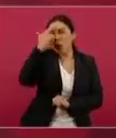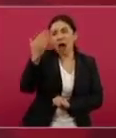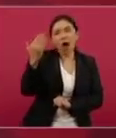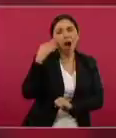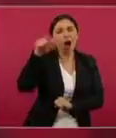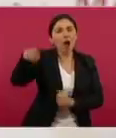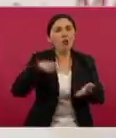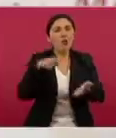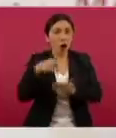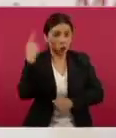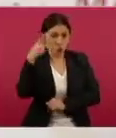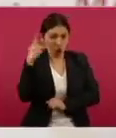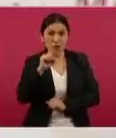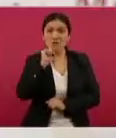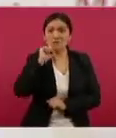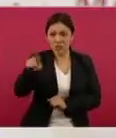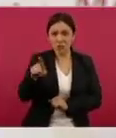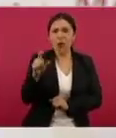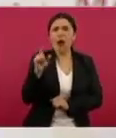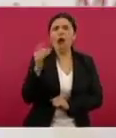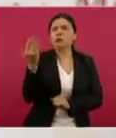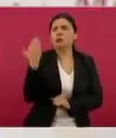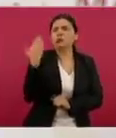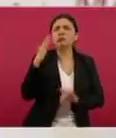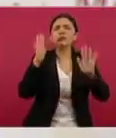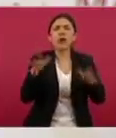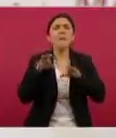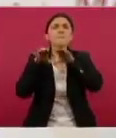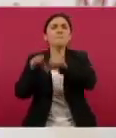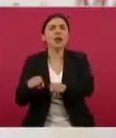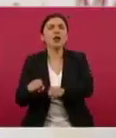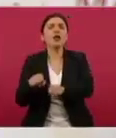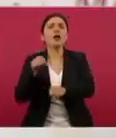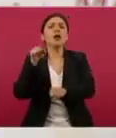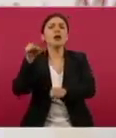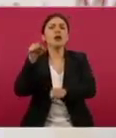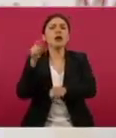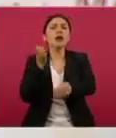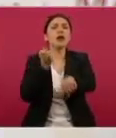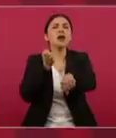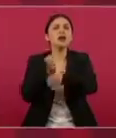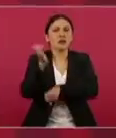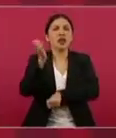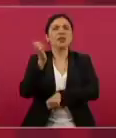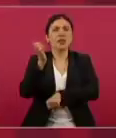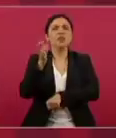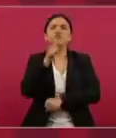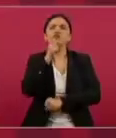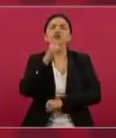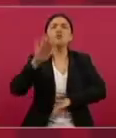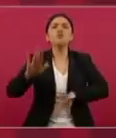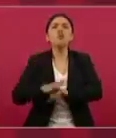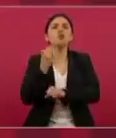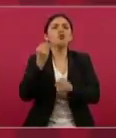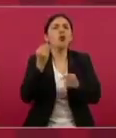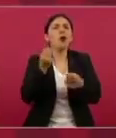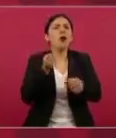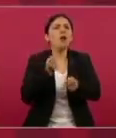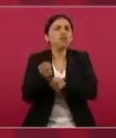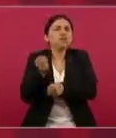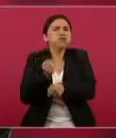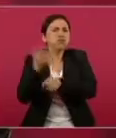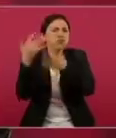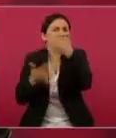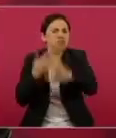elementos de la corporación estatal también por un exceso de fuerza. Creemos que están